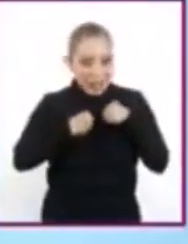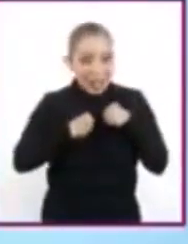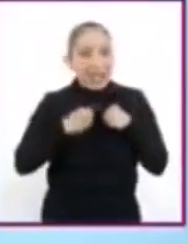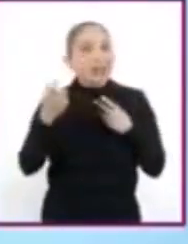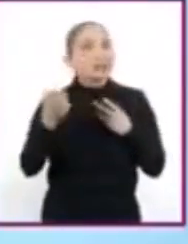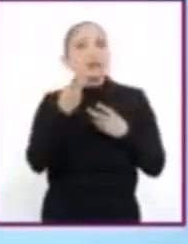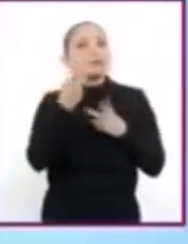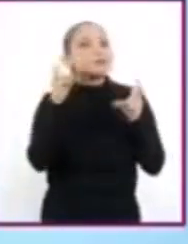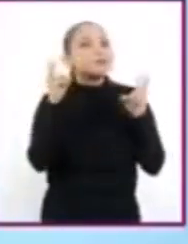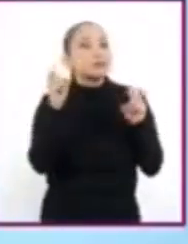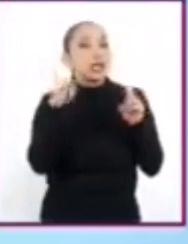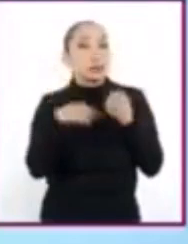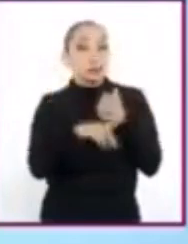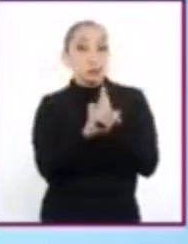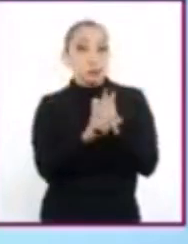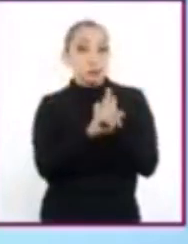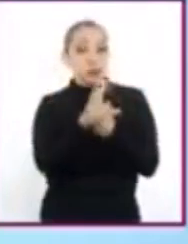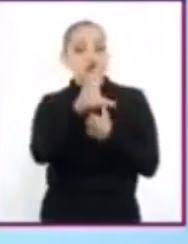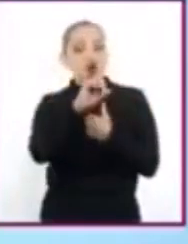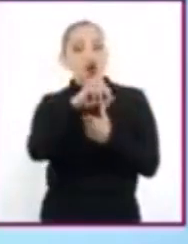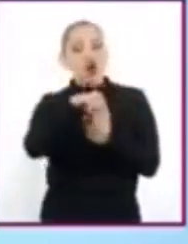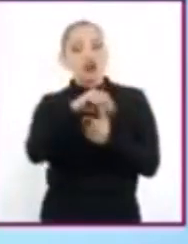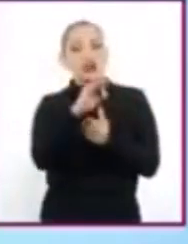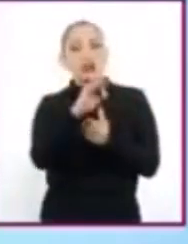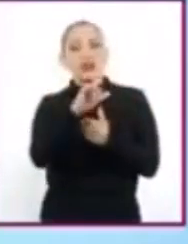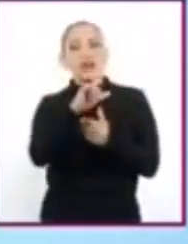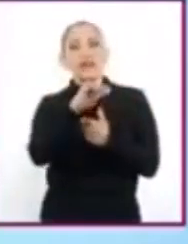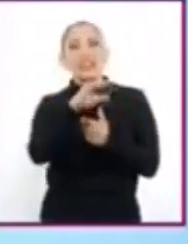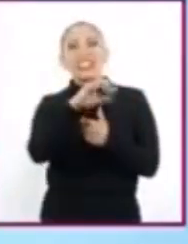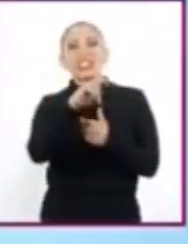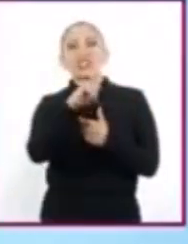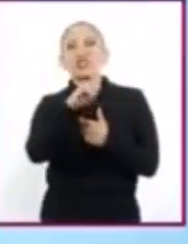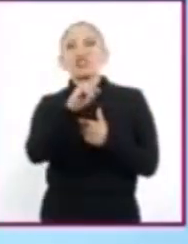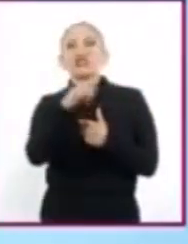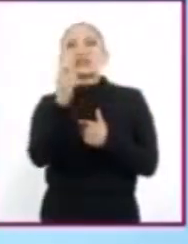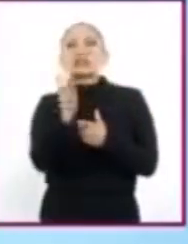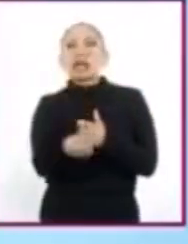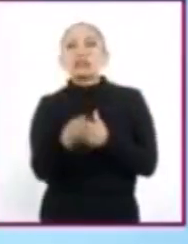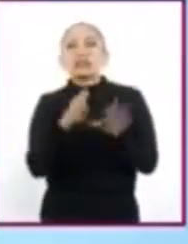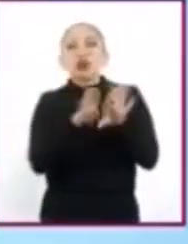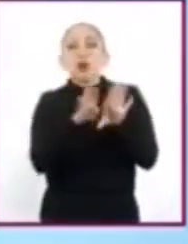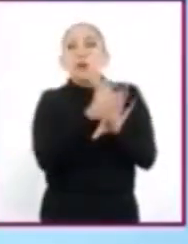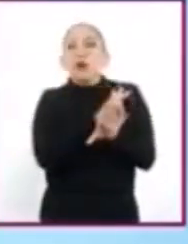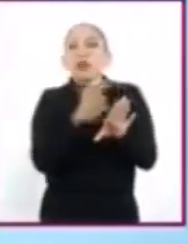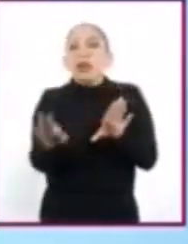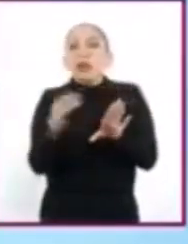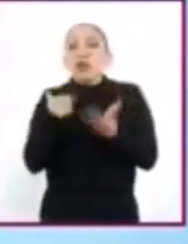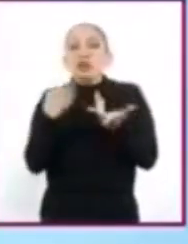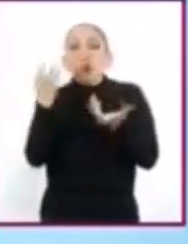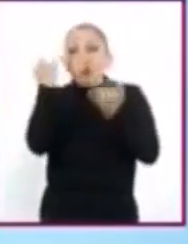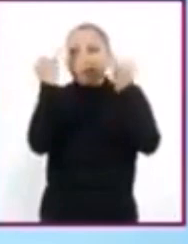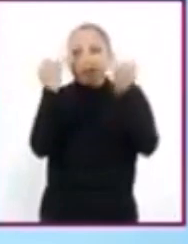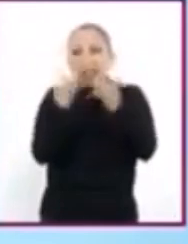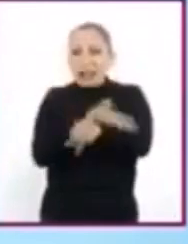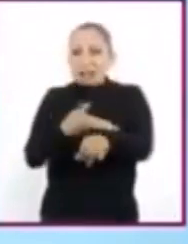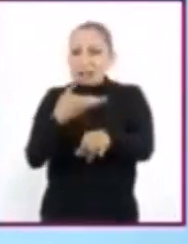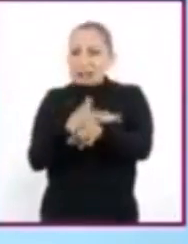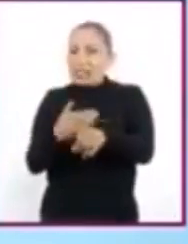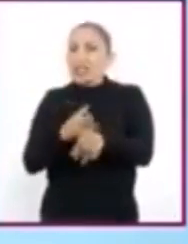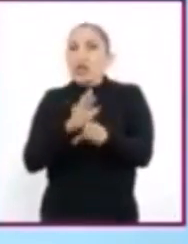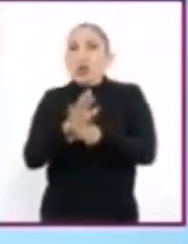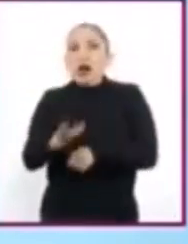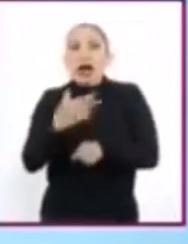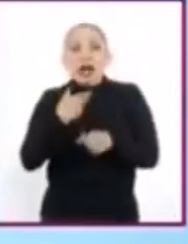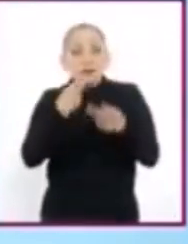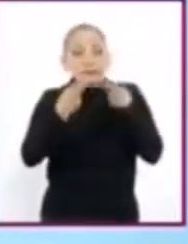Nos referimos a los conflictos, así que revisaremos en qué consisten, cómo los podemos afrontar creativamente y cuál es el papel